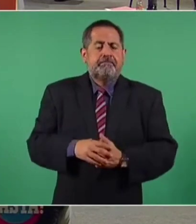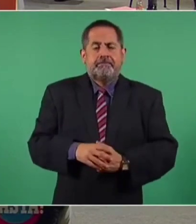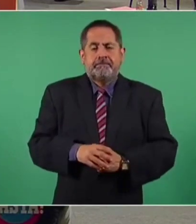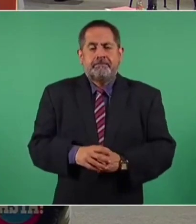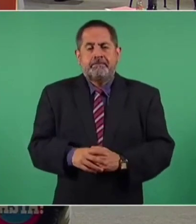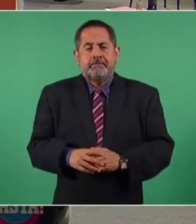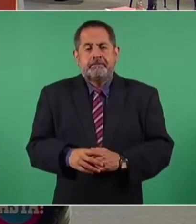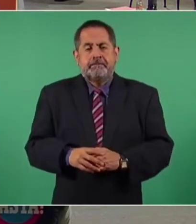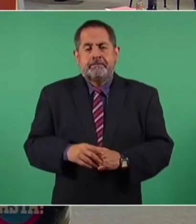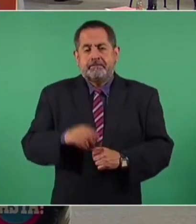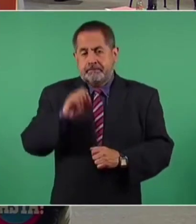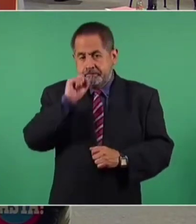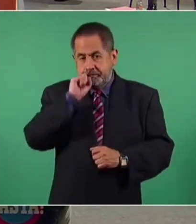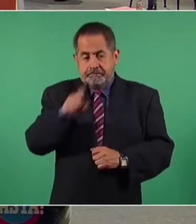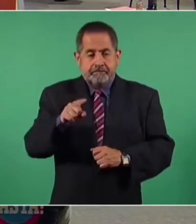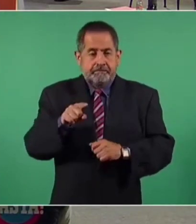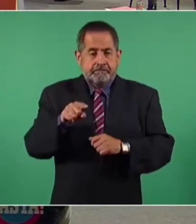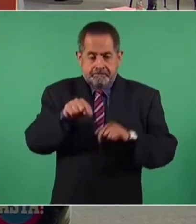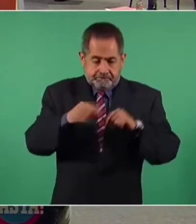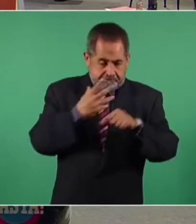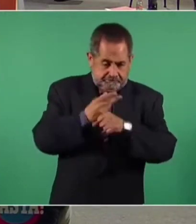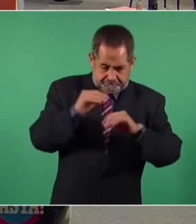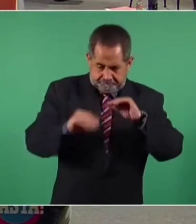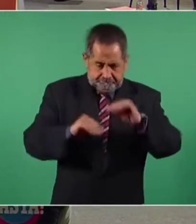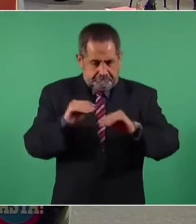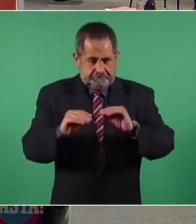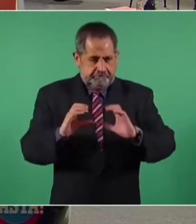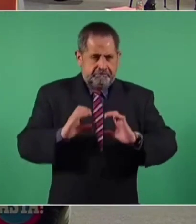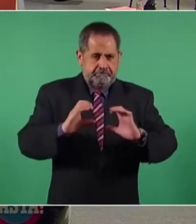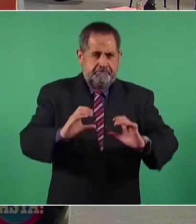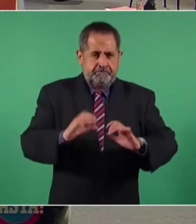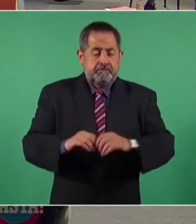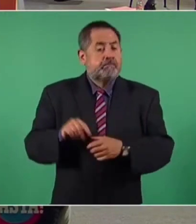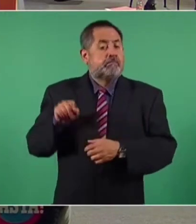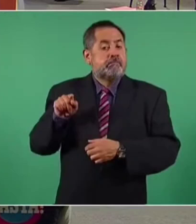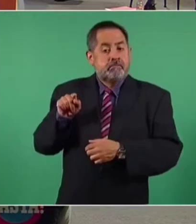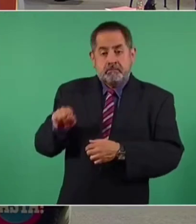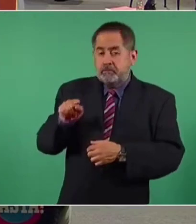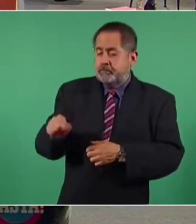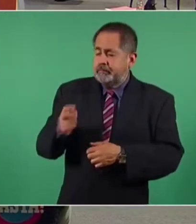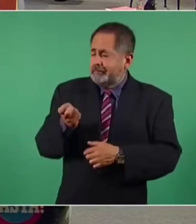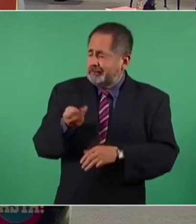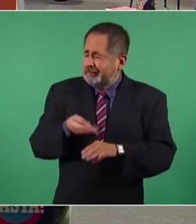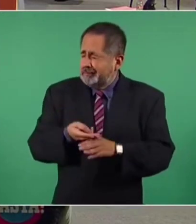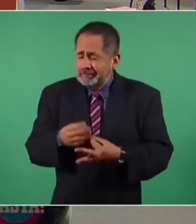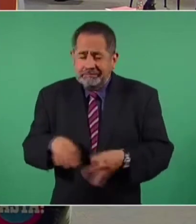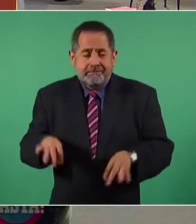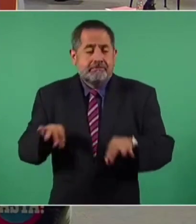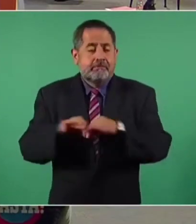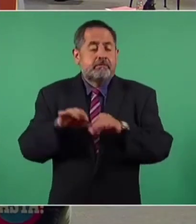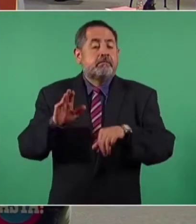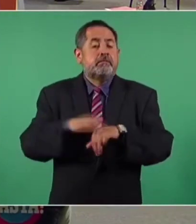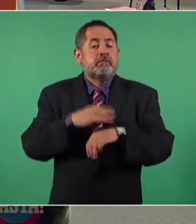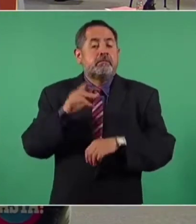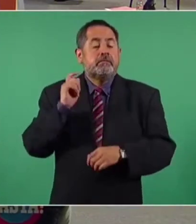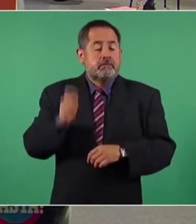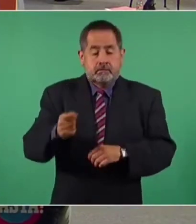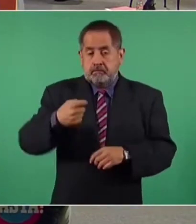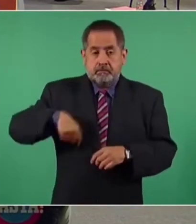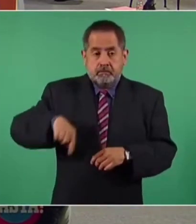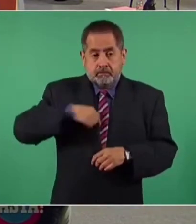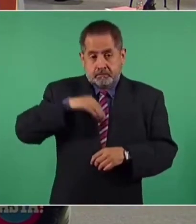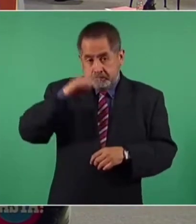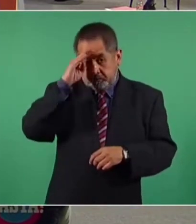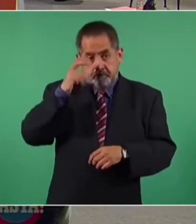Tenemos un módulo de mantenimiento de cilindros. Este es un equipo mucho, muy importante, porque nosotros estamos en